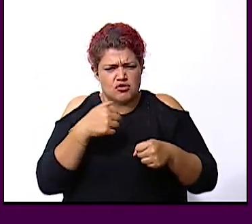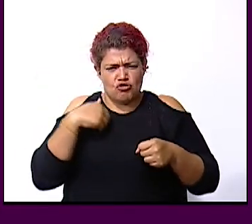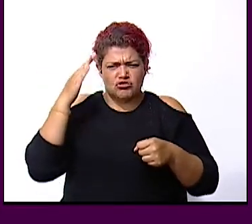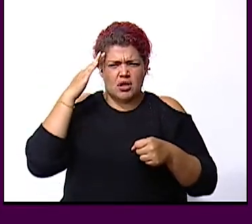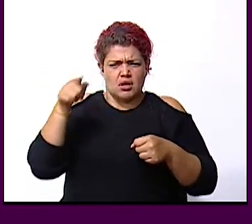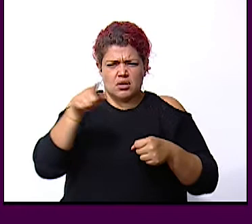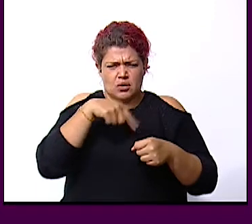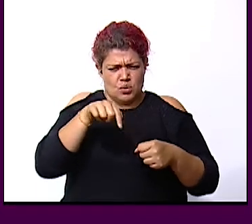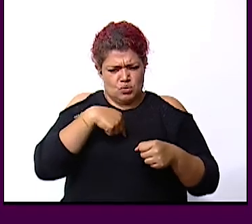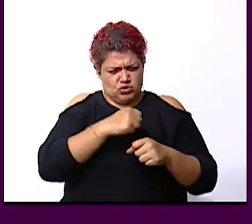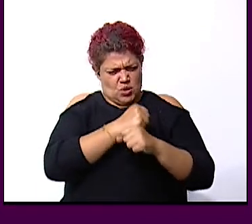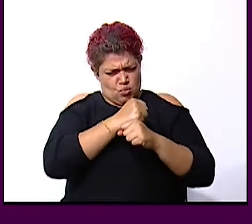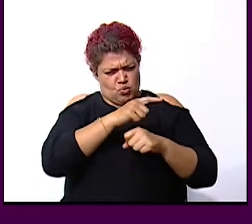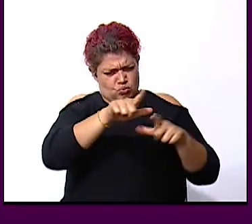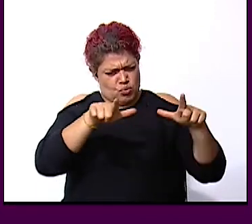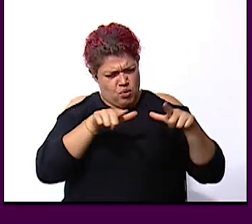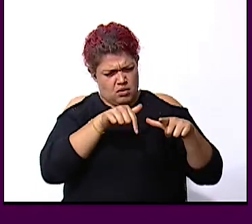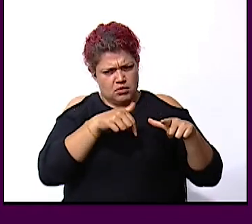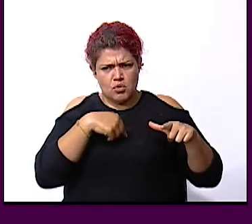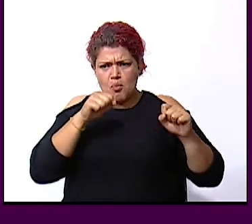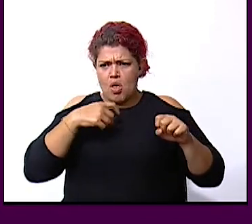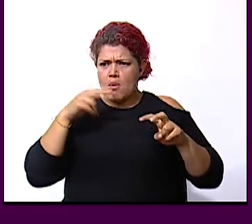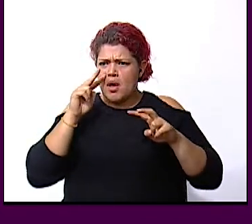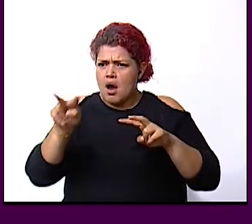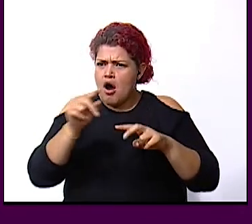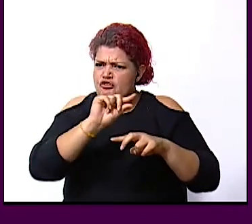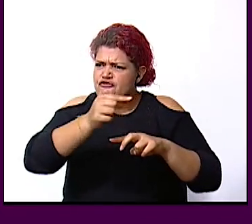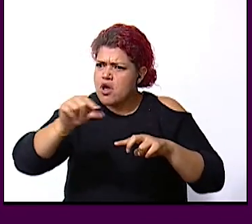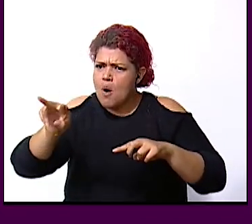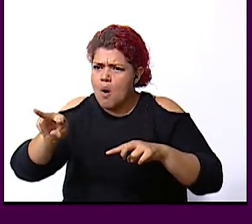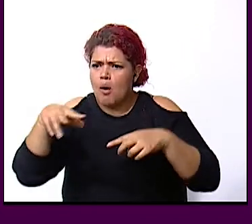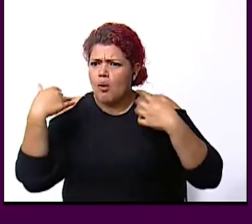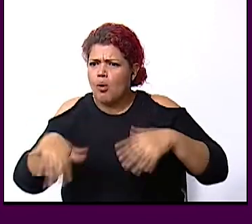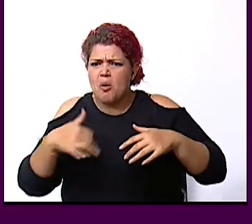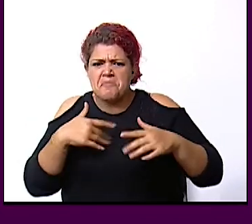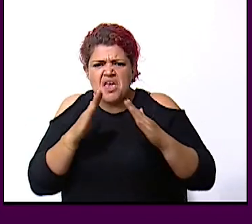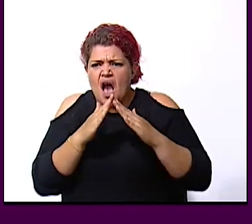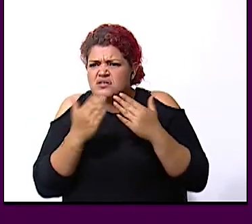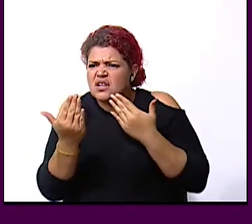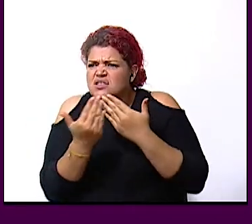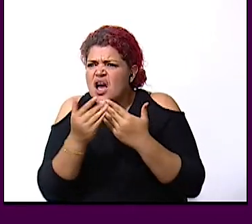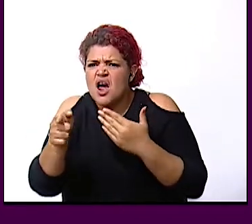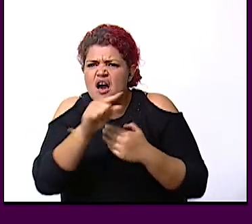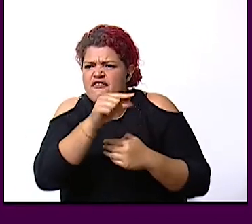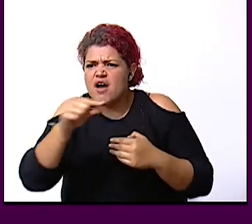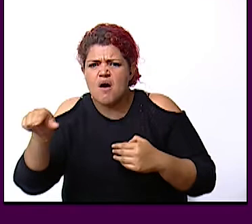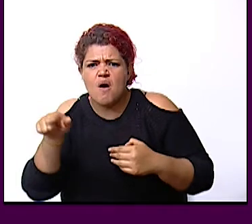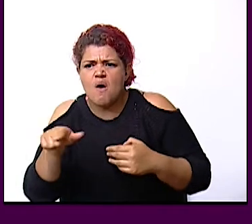segura puedo ver un río o no mi casa está muy cerca